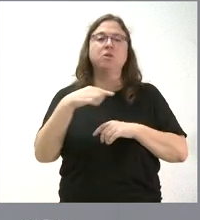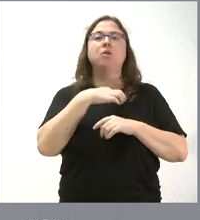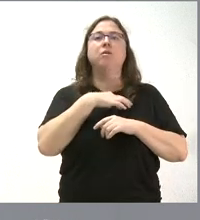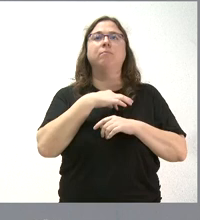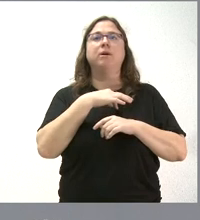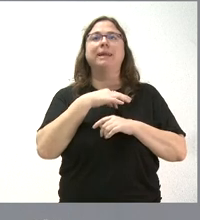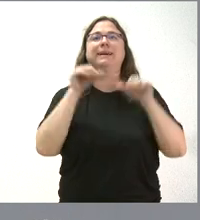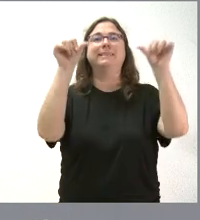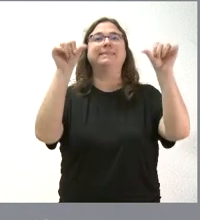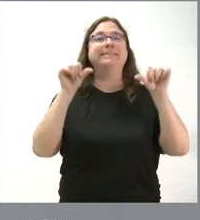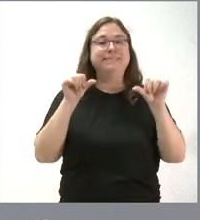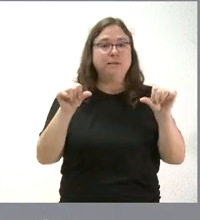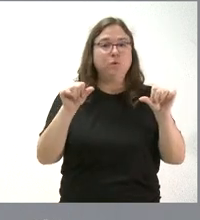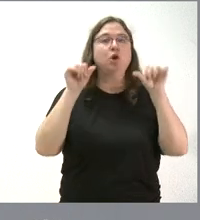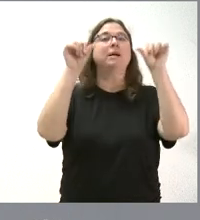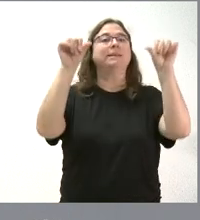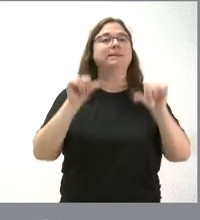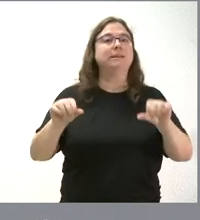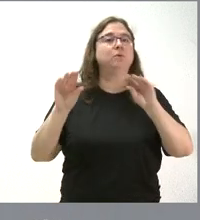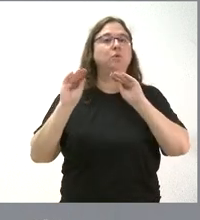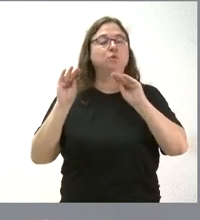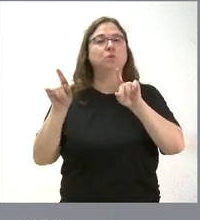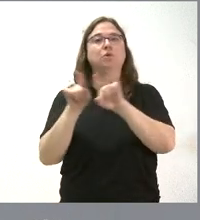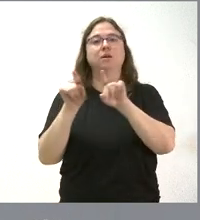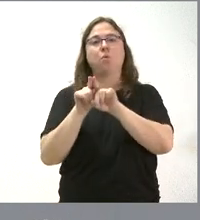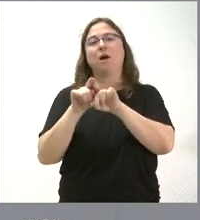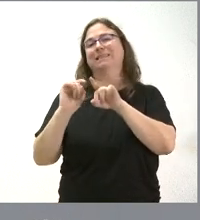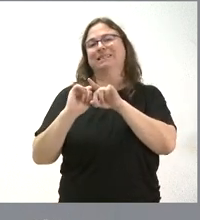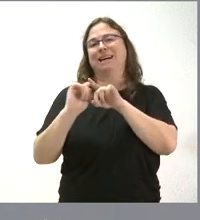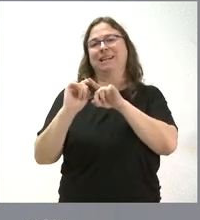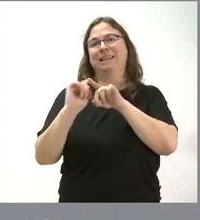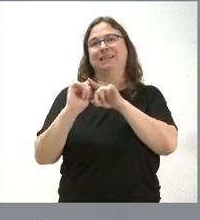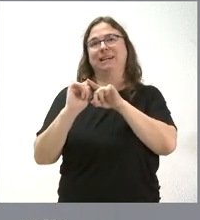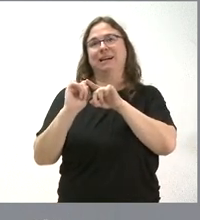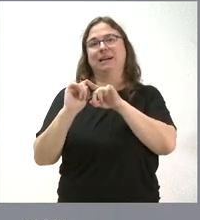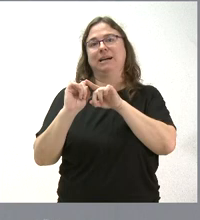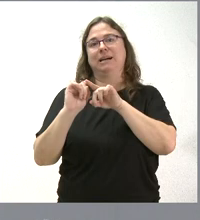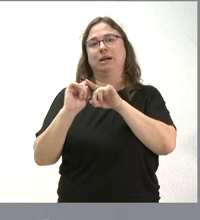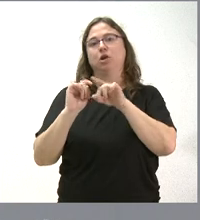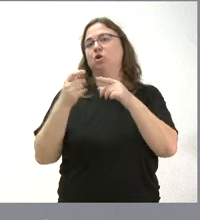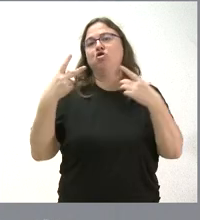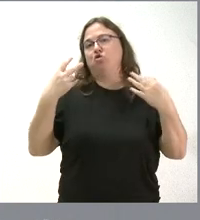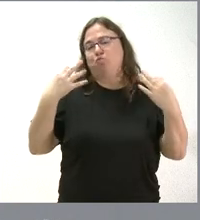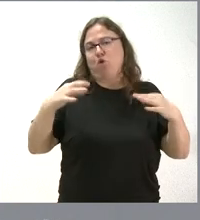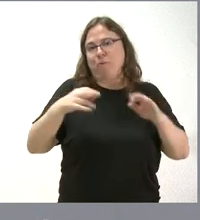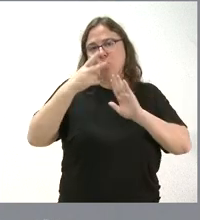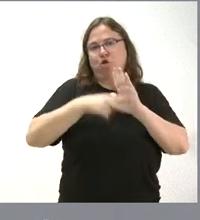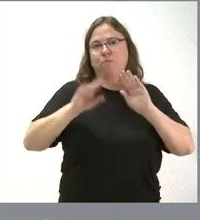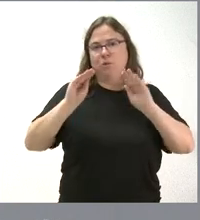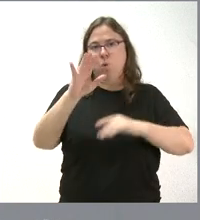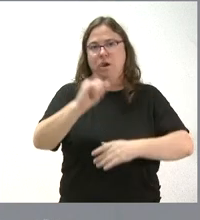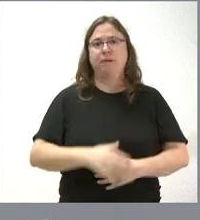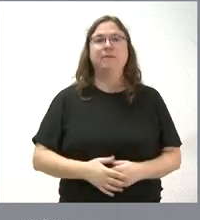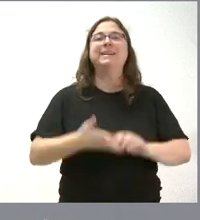obtenido su titulación y están sometidos a los mismos criterios y características que la normativa de ontología de subvención exige. Que,